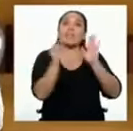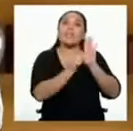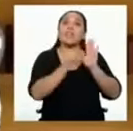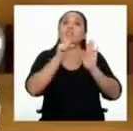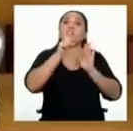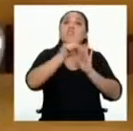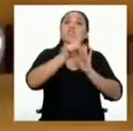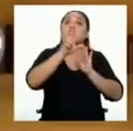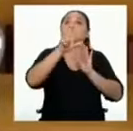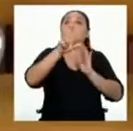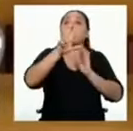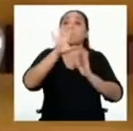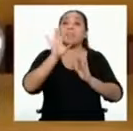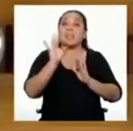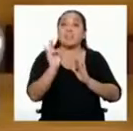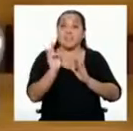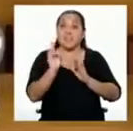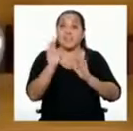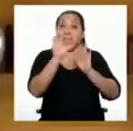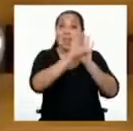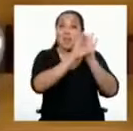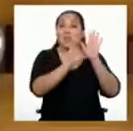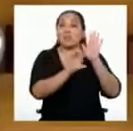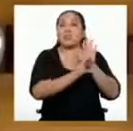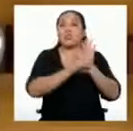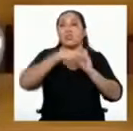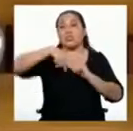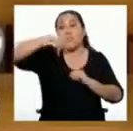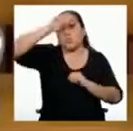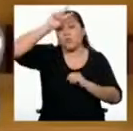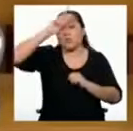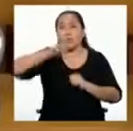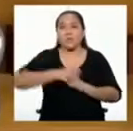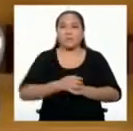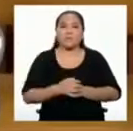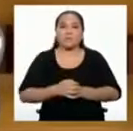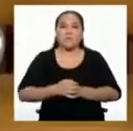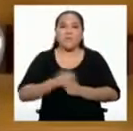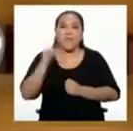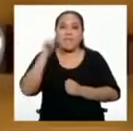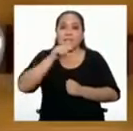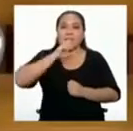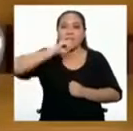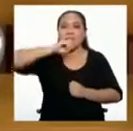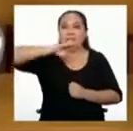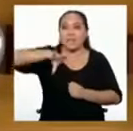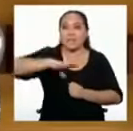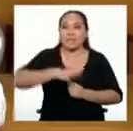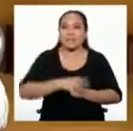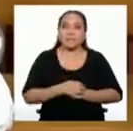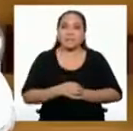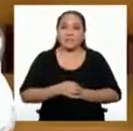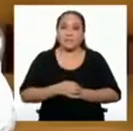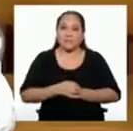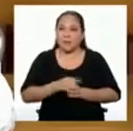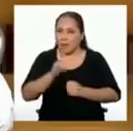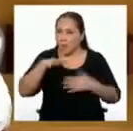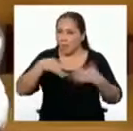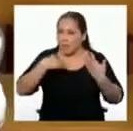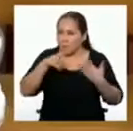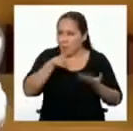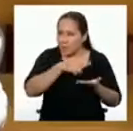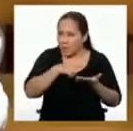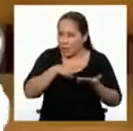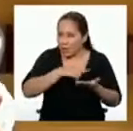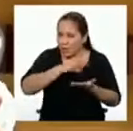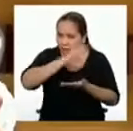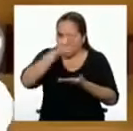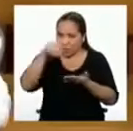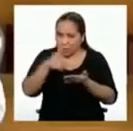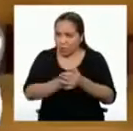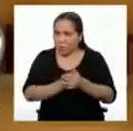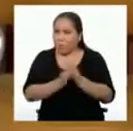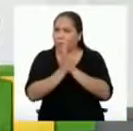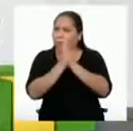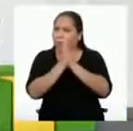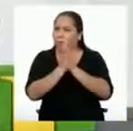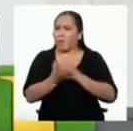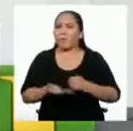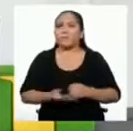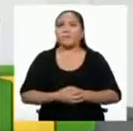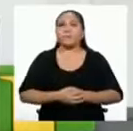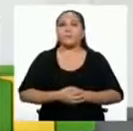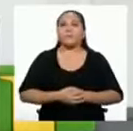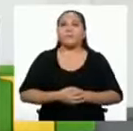137 de nuestra Constitución Política. Este nos dice que... ¿Podrías leerlo para todos y todas, Yanira?